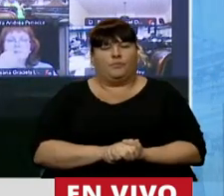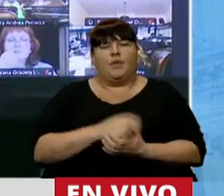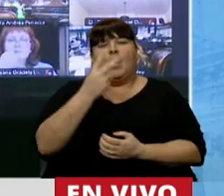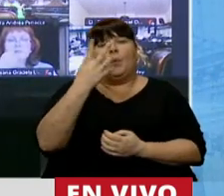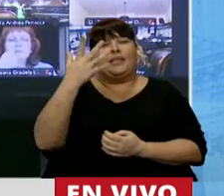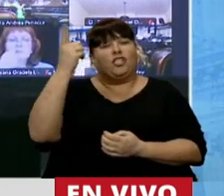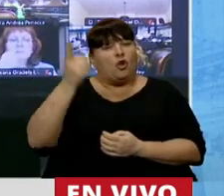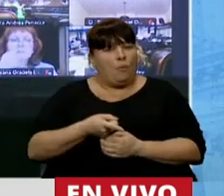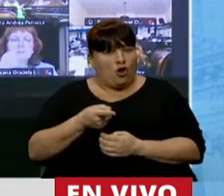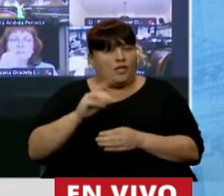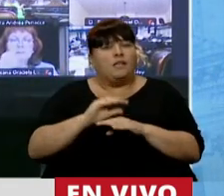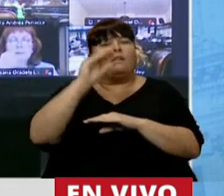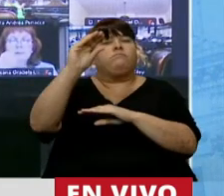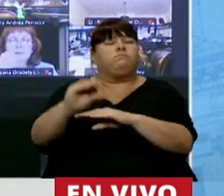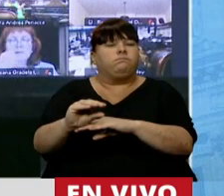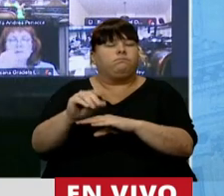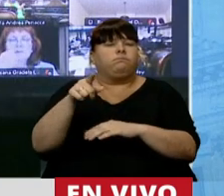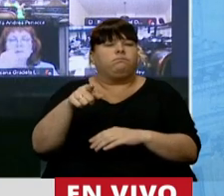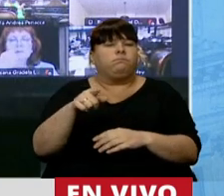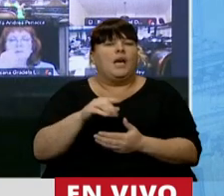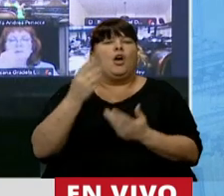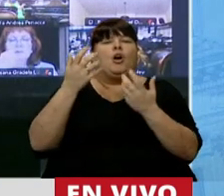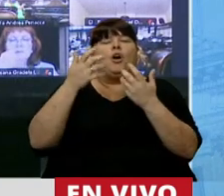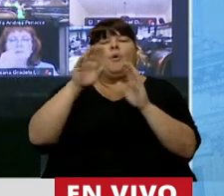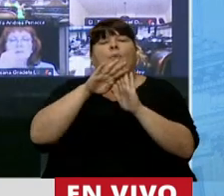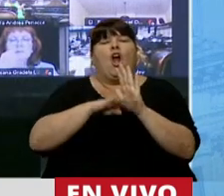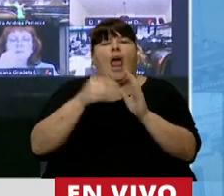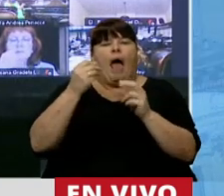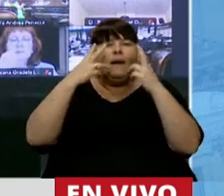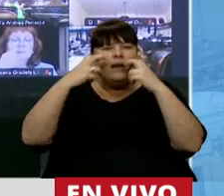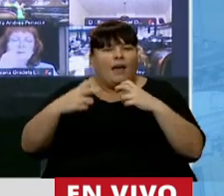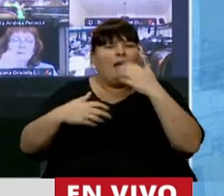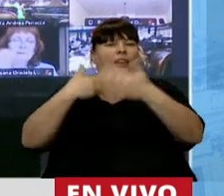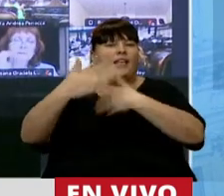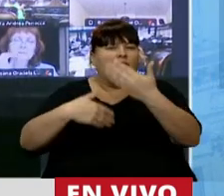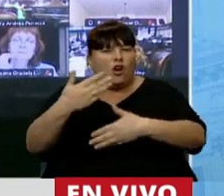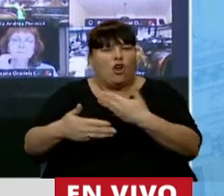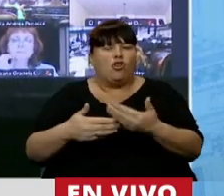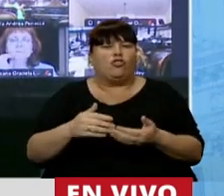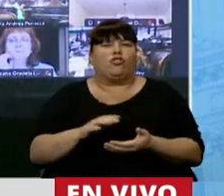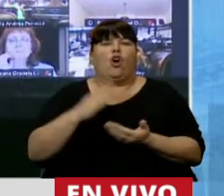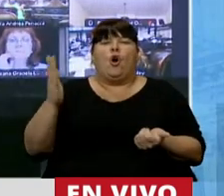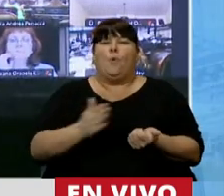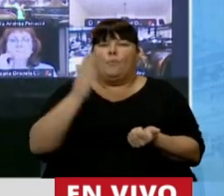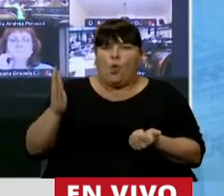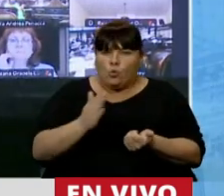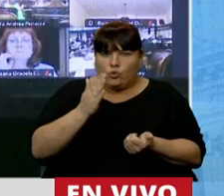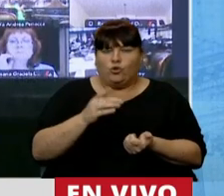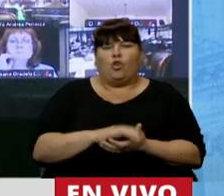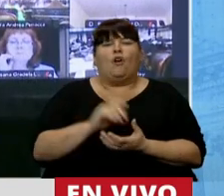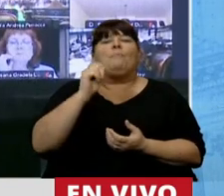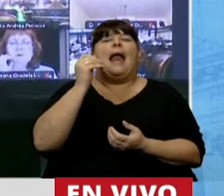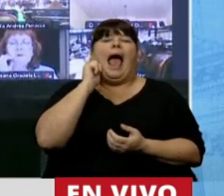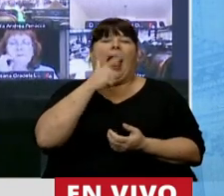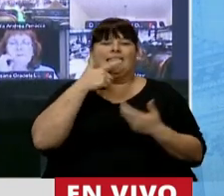25% se va a destinar a programas de exploración, desarrollo y de producción de gas